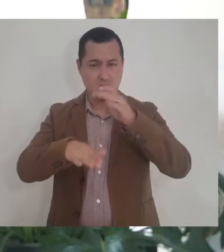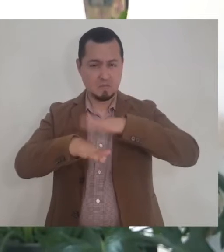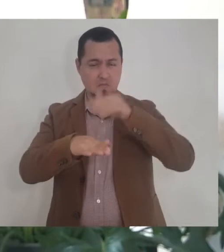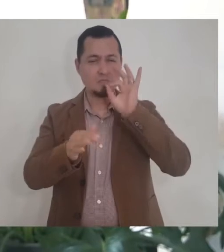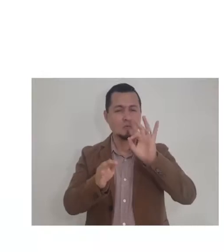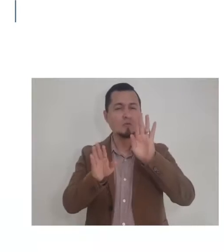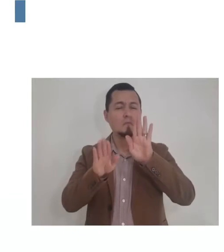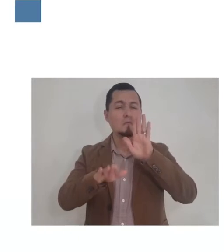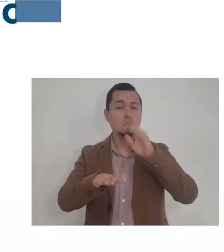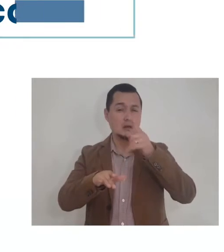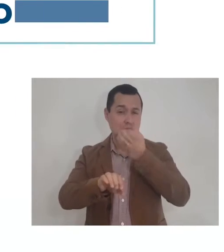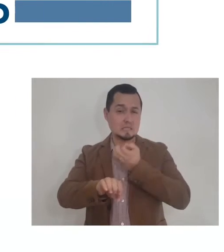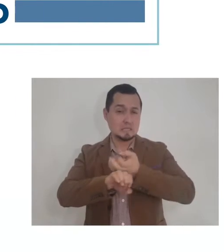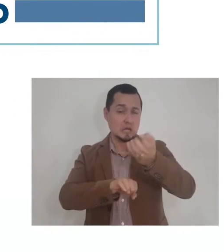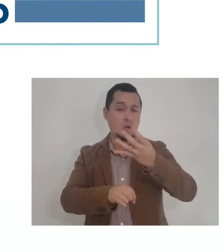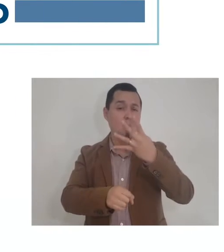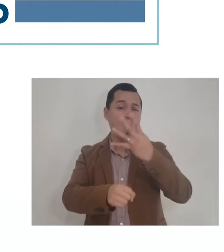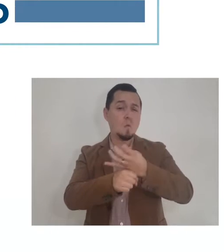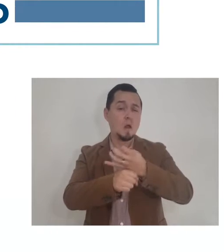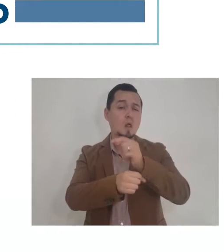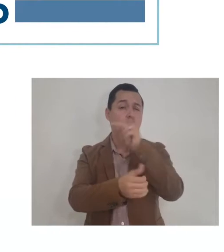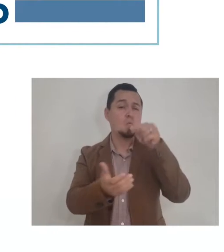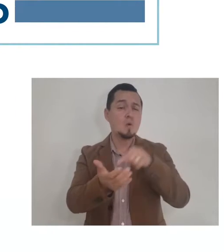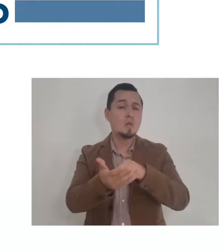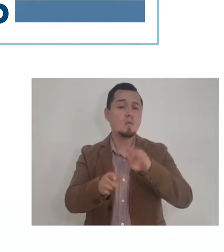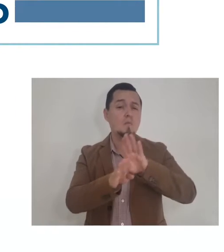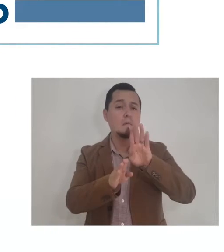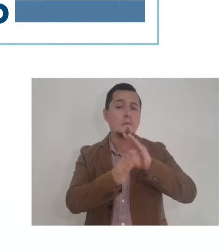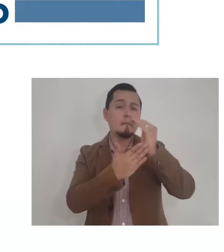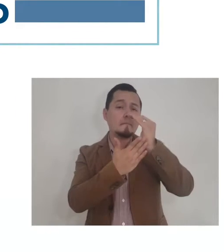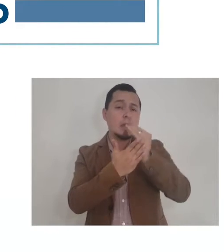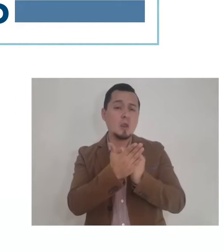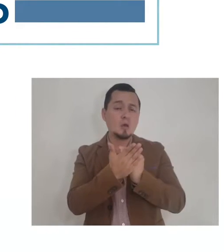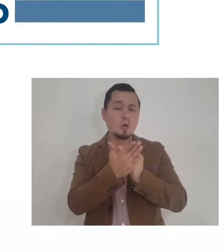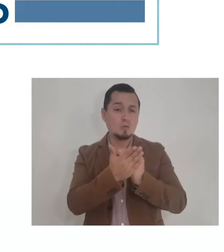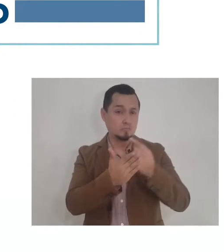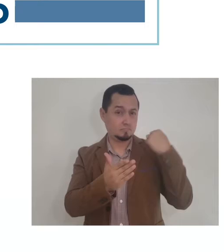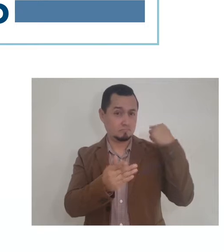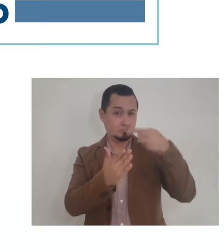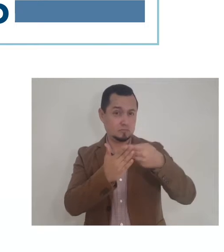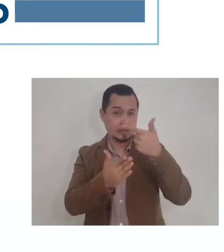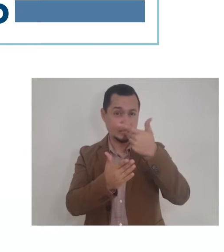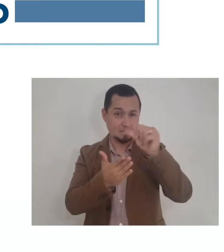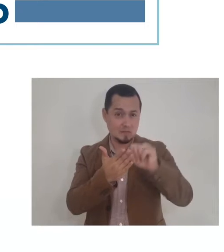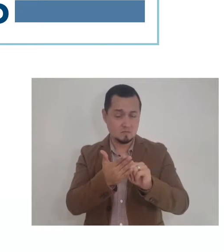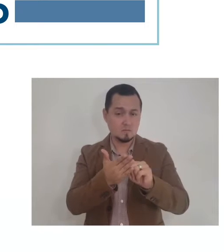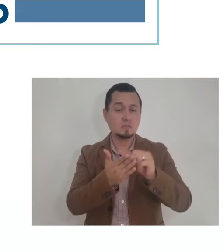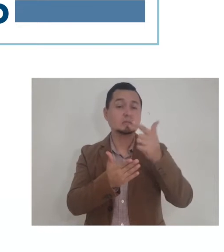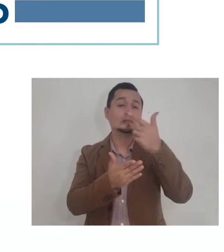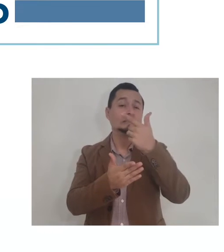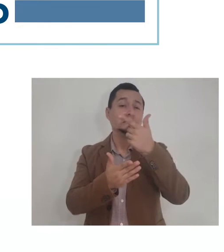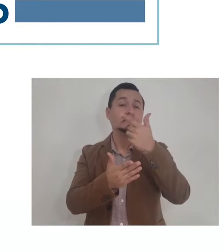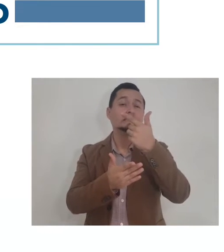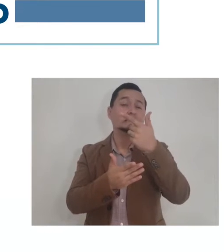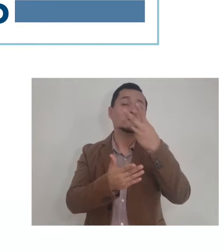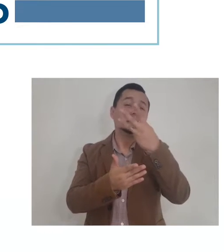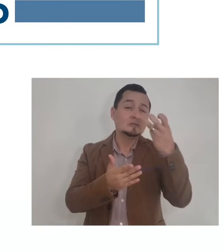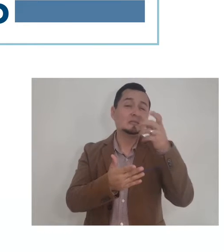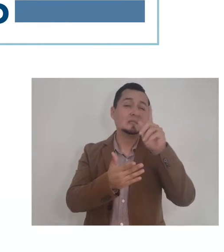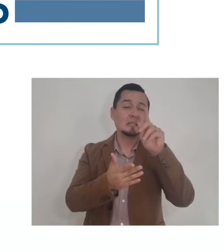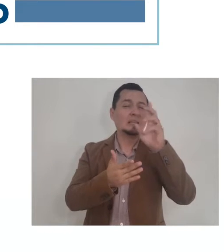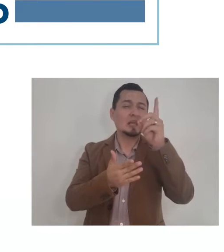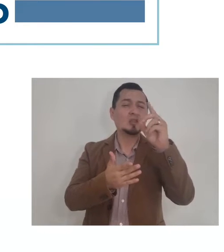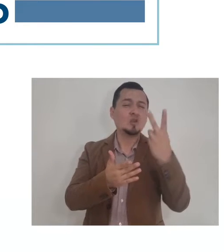El gobernador de Jalisco, Enrique Alfaro Ramírez, llama a los jaliscienses a reforzar medidas ante el COVID-19 y descarta activar el botón de emergencia.